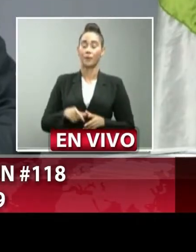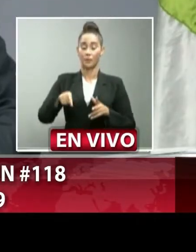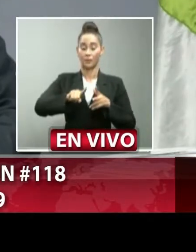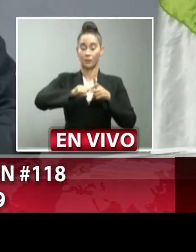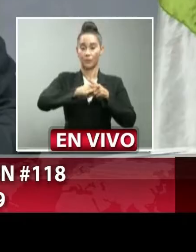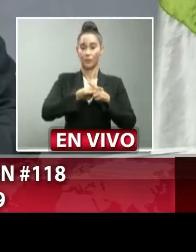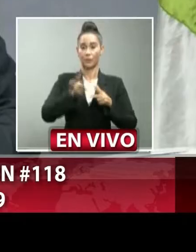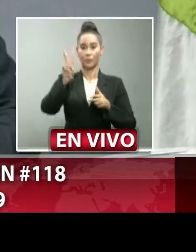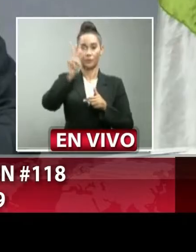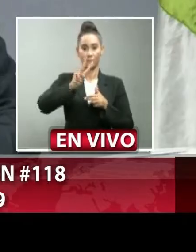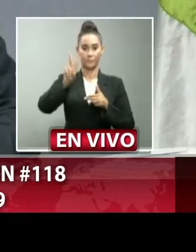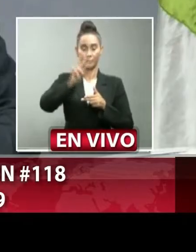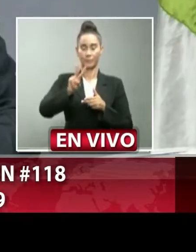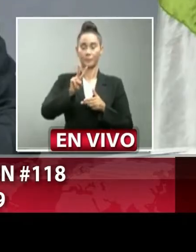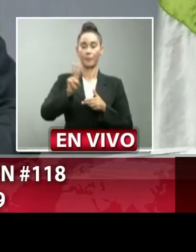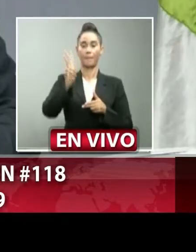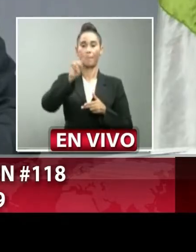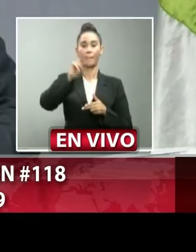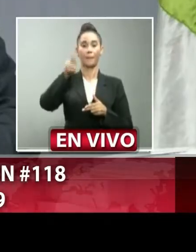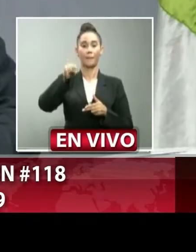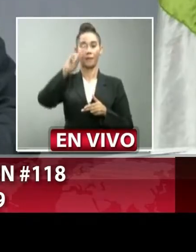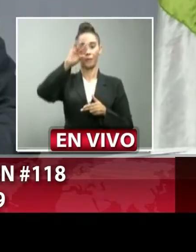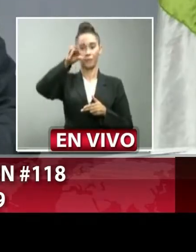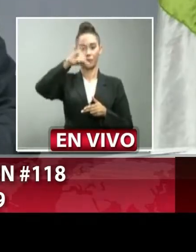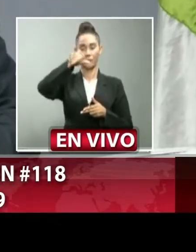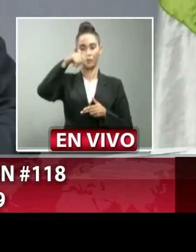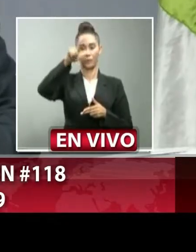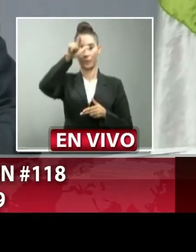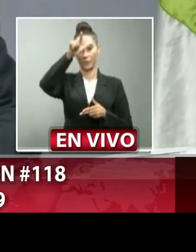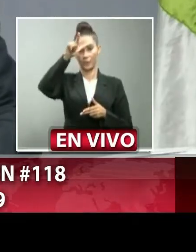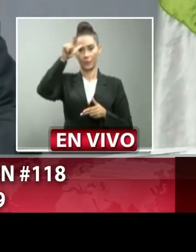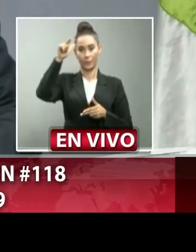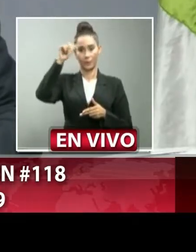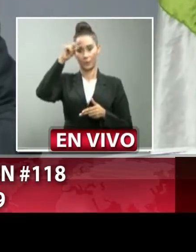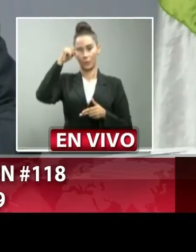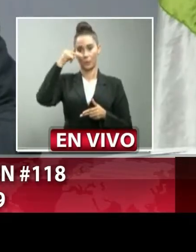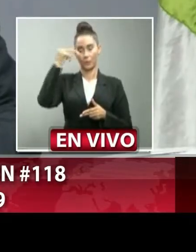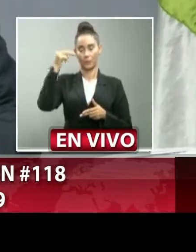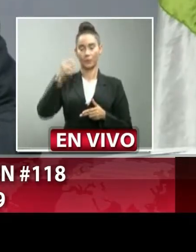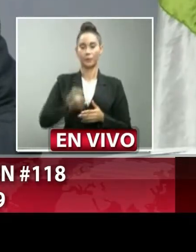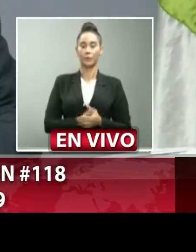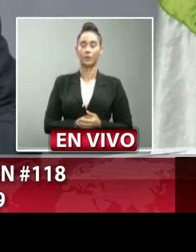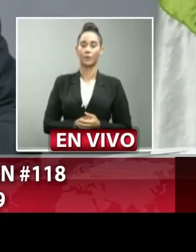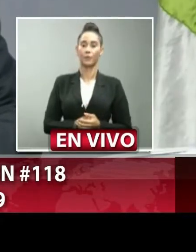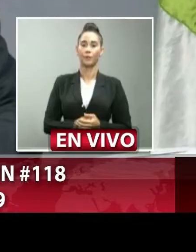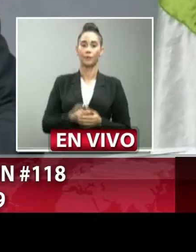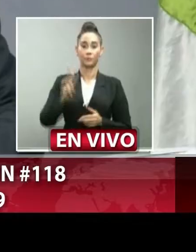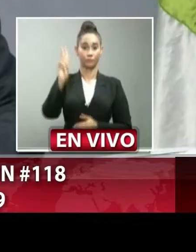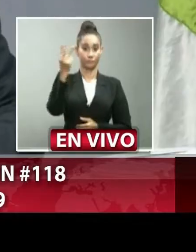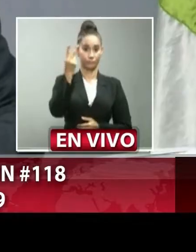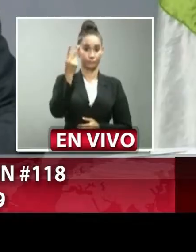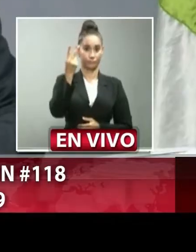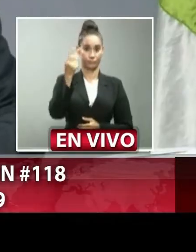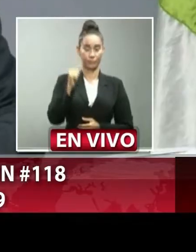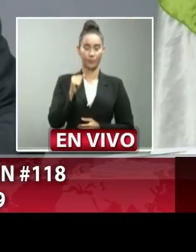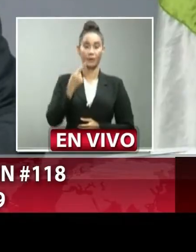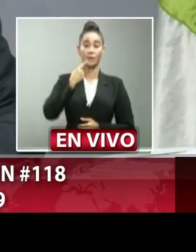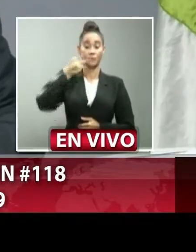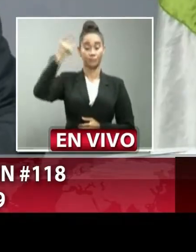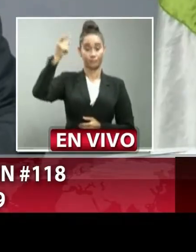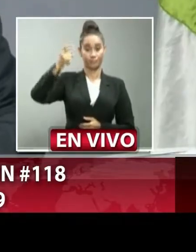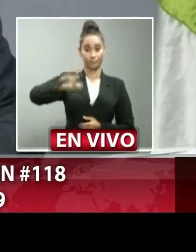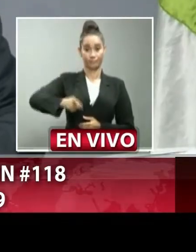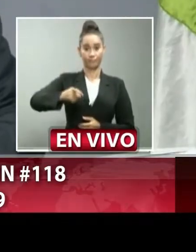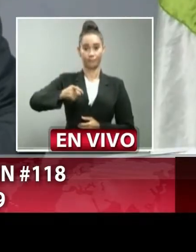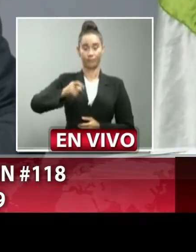en fecha 22 de junio del año 2020 Segundo, se ordena